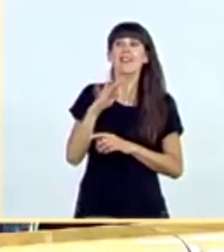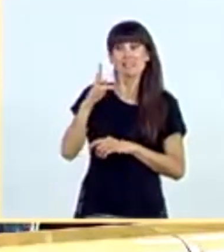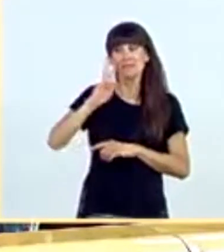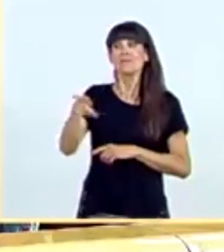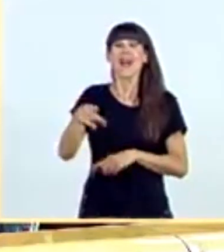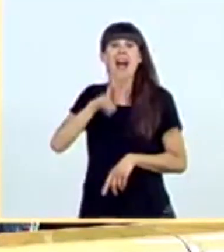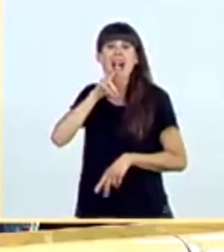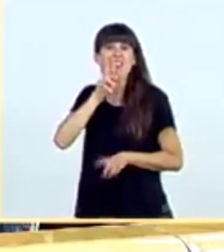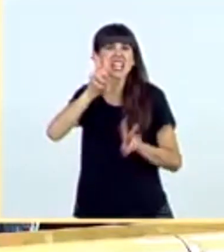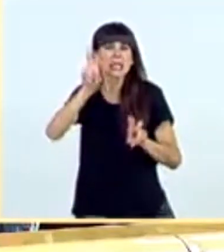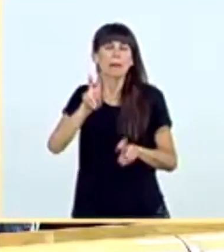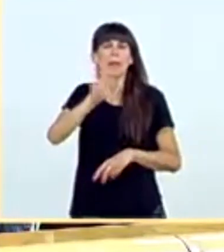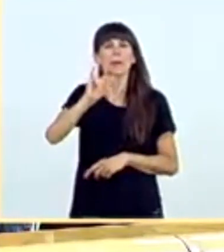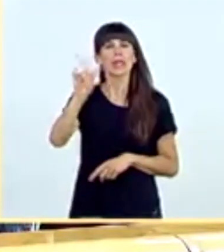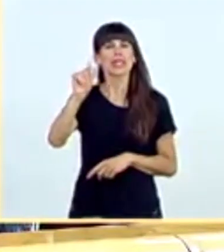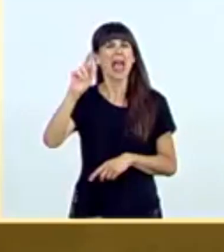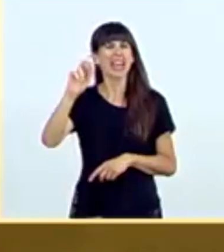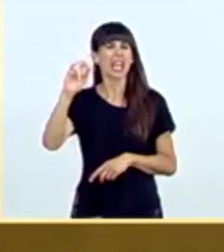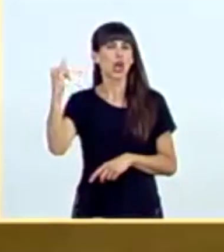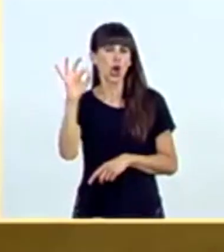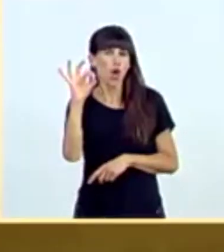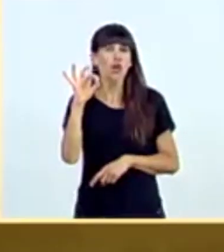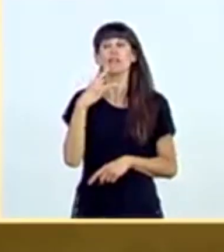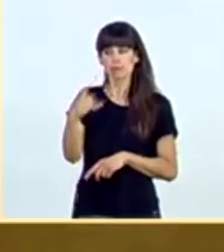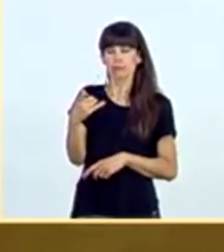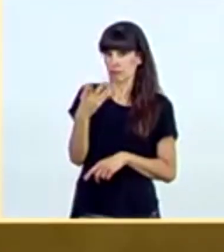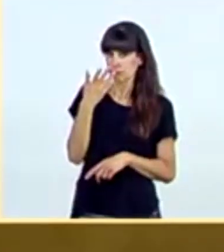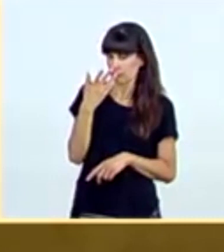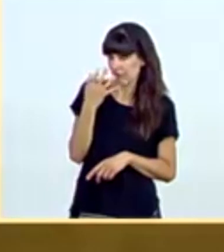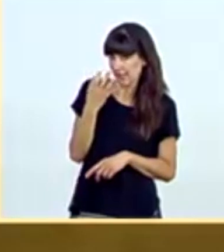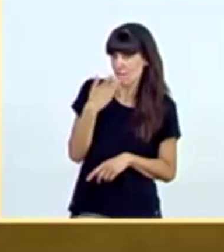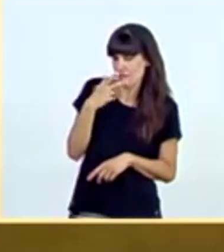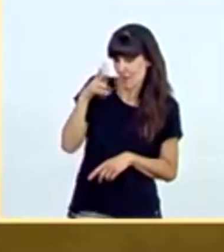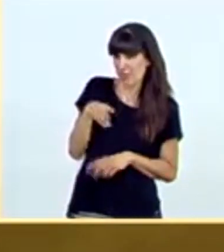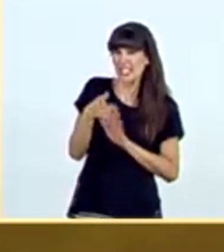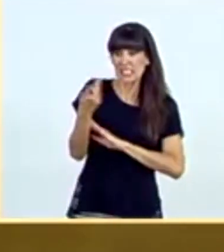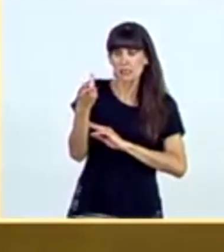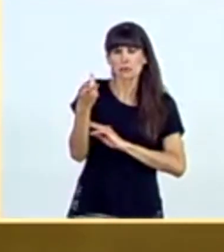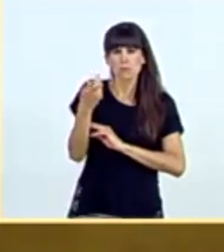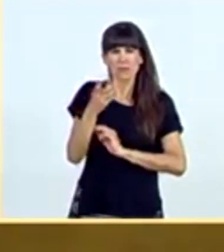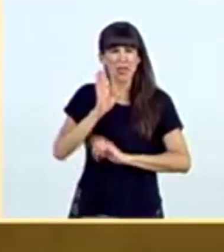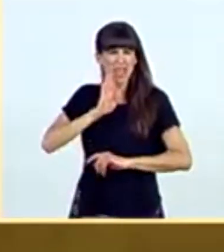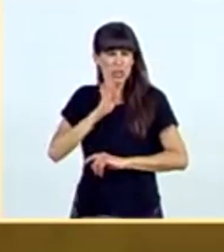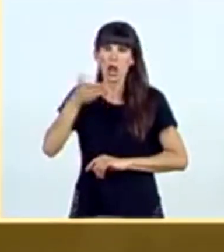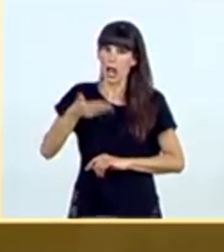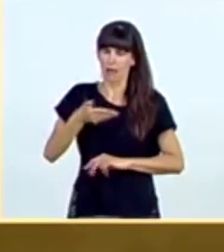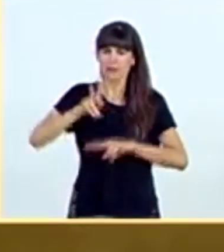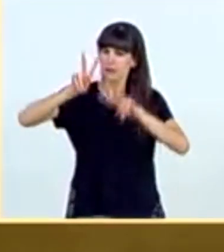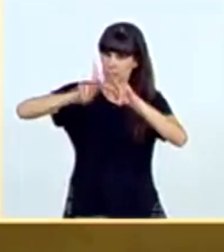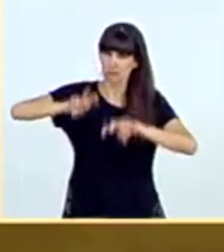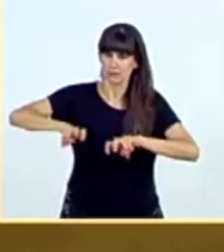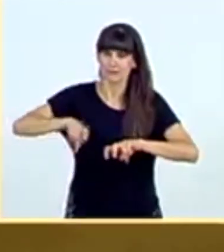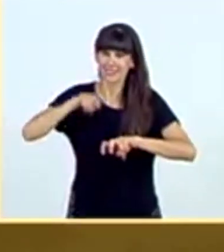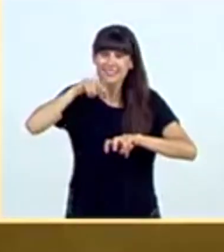es del caso Villarejo, reconocerá usted que se investigan delitos graves que tienen básicamente que ver con la